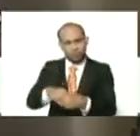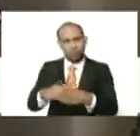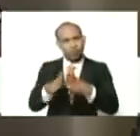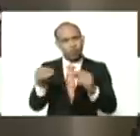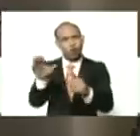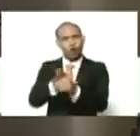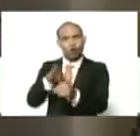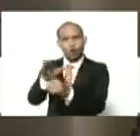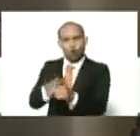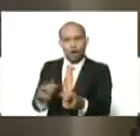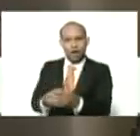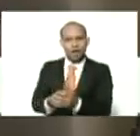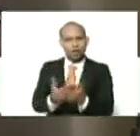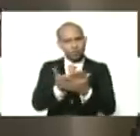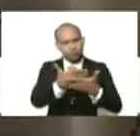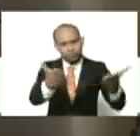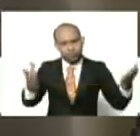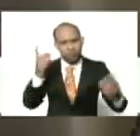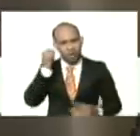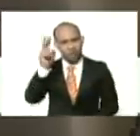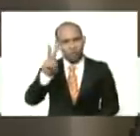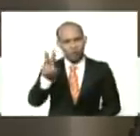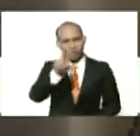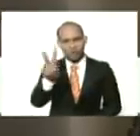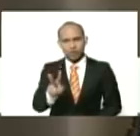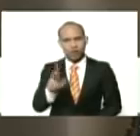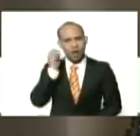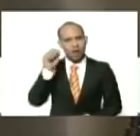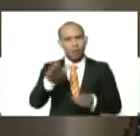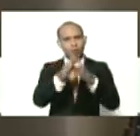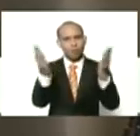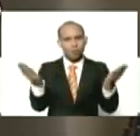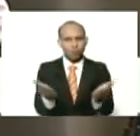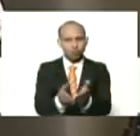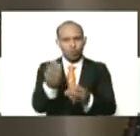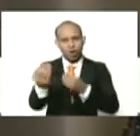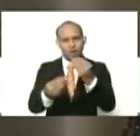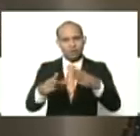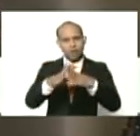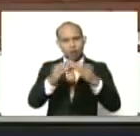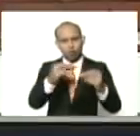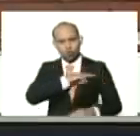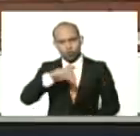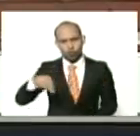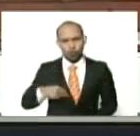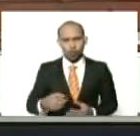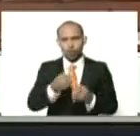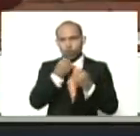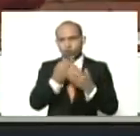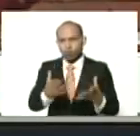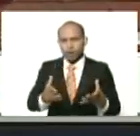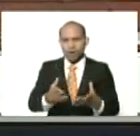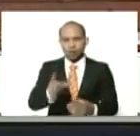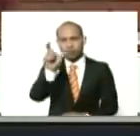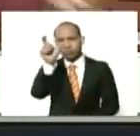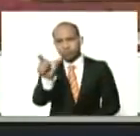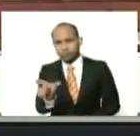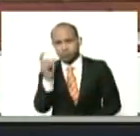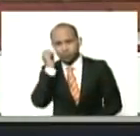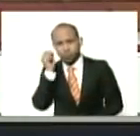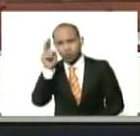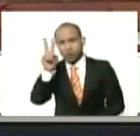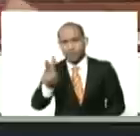el cariño, eh, para la mujer venezolana, y para la mujer del mundo, que tanto hace, por todos nosotros. entonces, para la mujer venezolana,